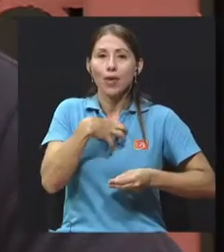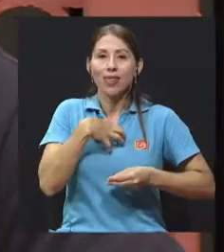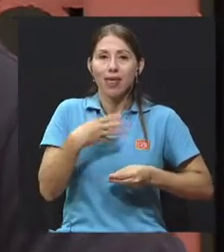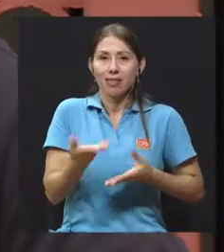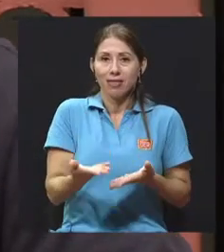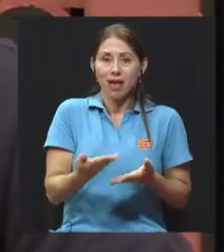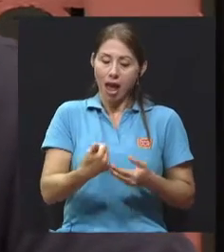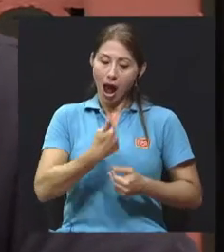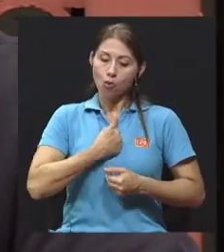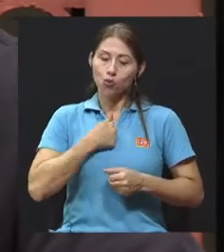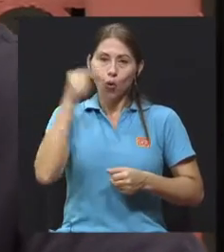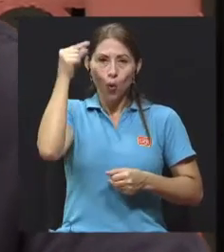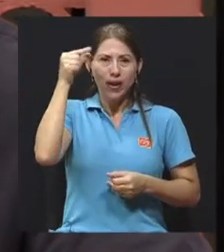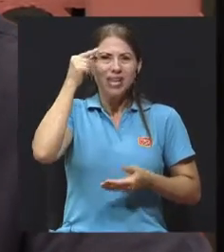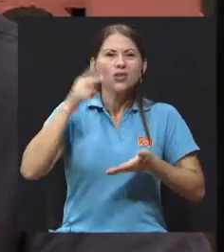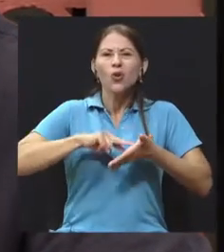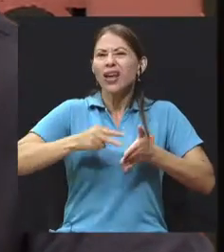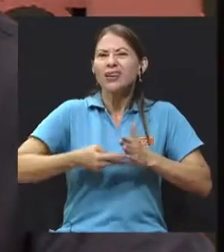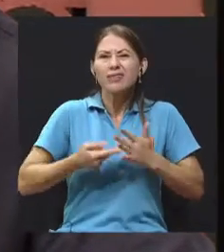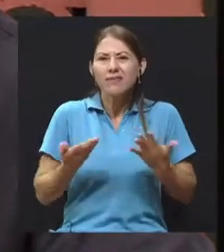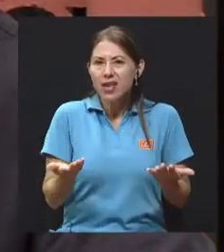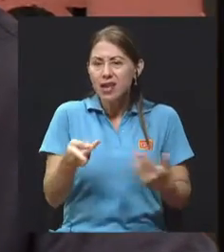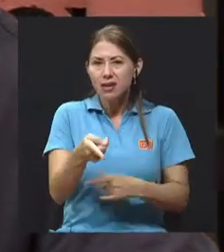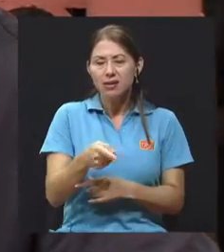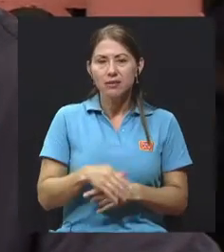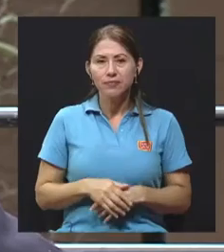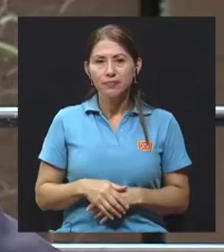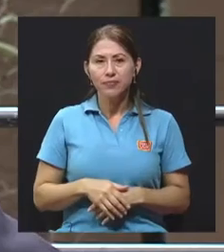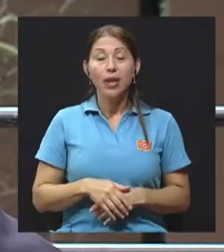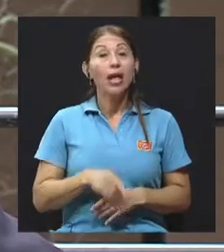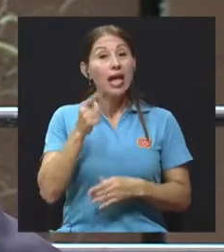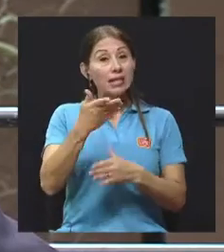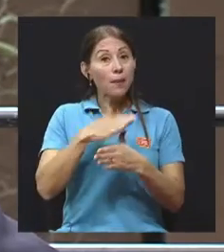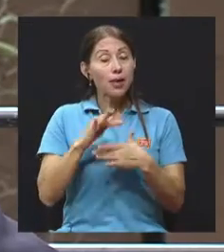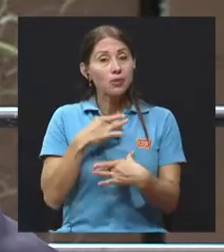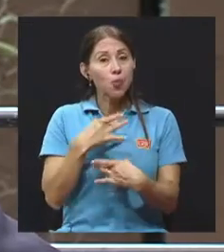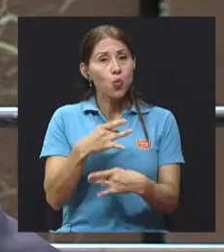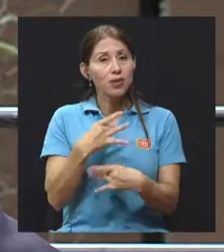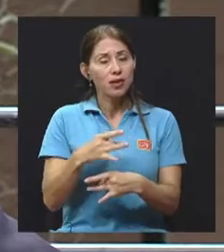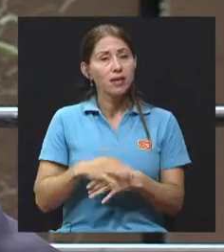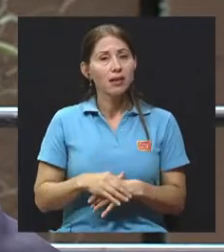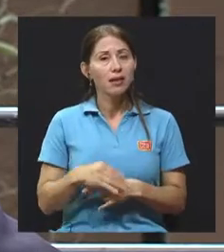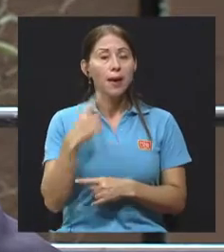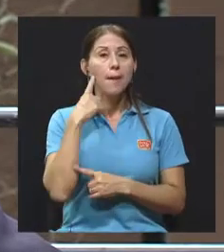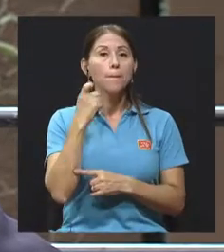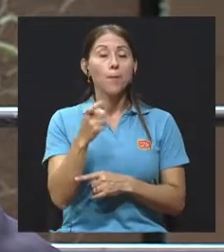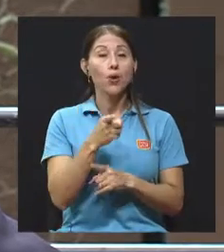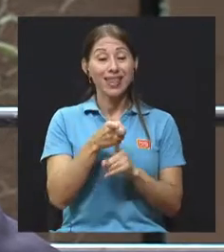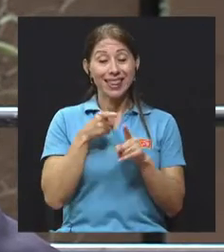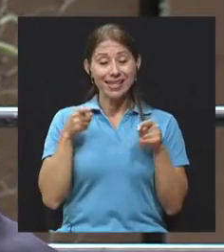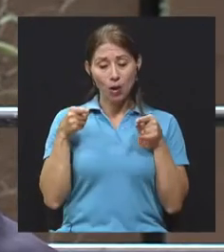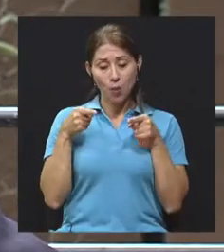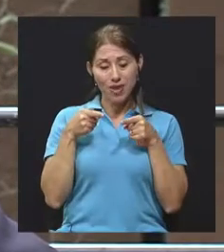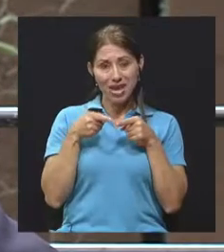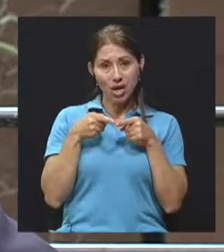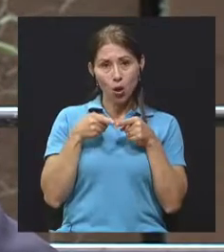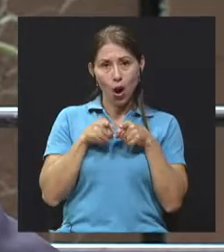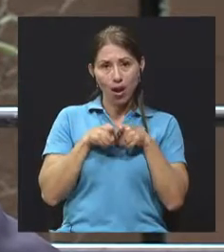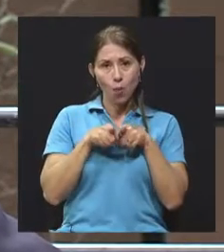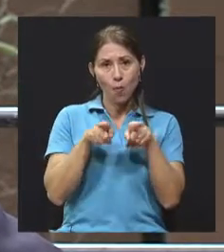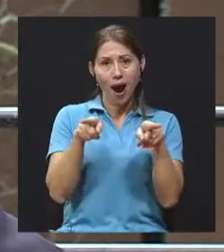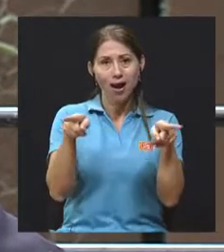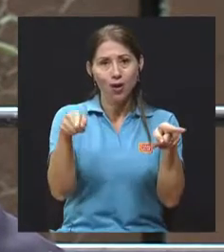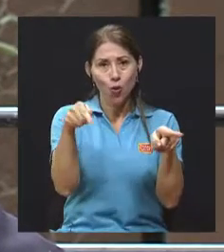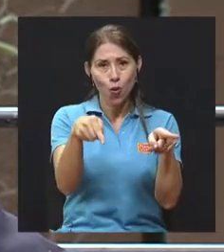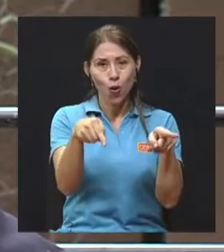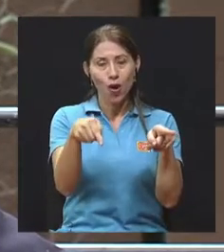si nos amplía, ¿a qué se refiere ese aspecto que me llama la atención? Esa parte es muy interesante, porque va de lo micro hasta lo macro, la